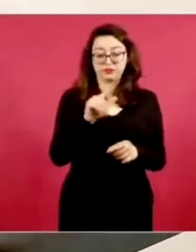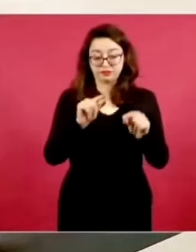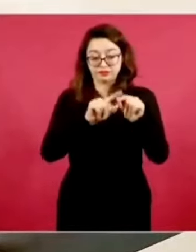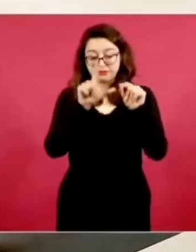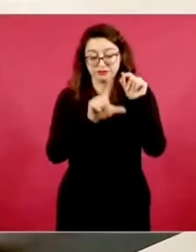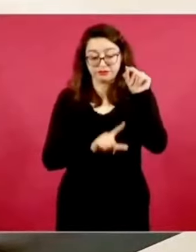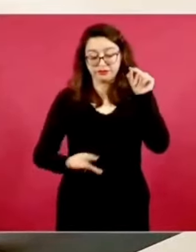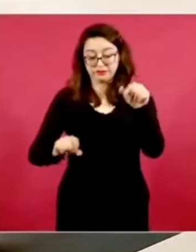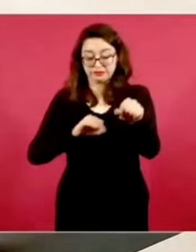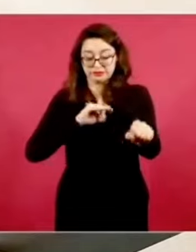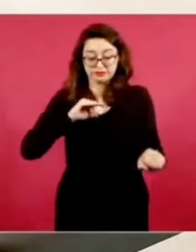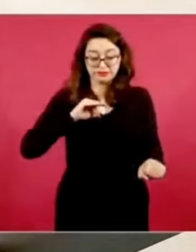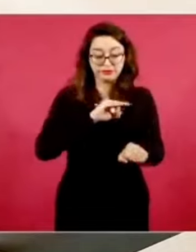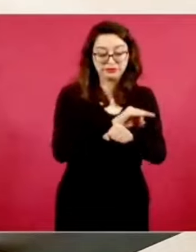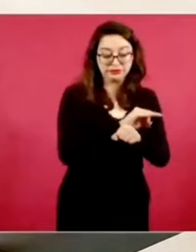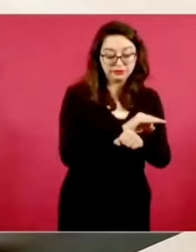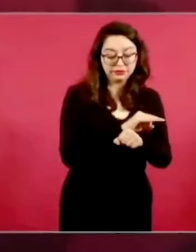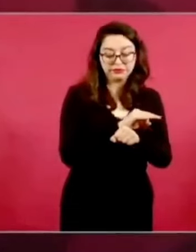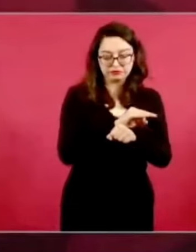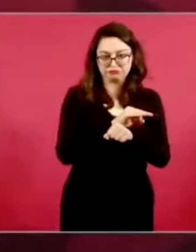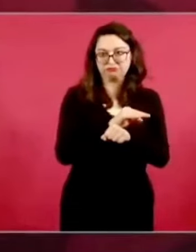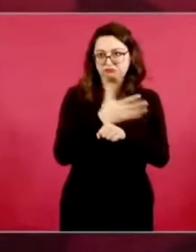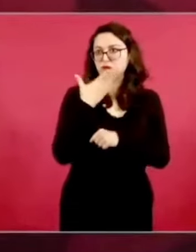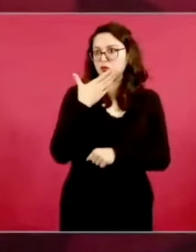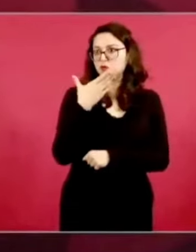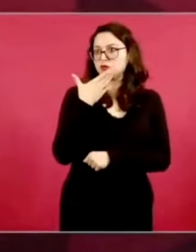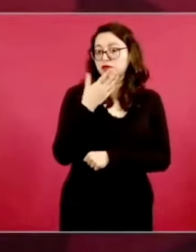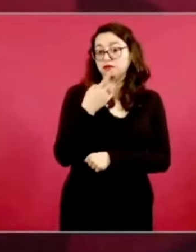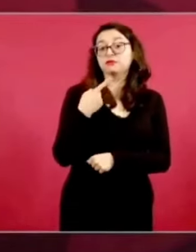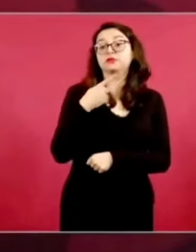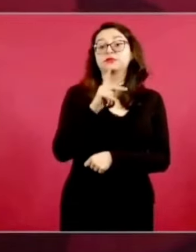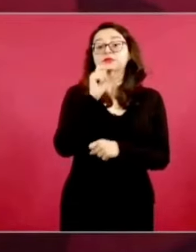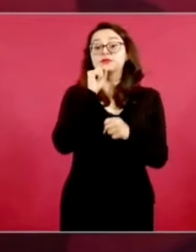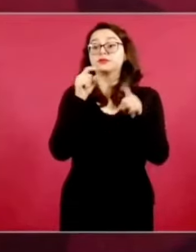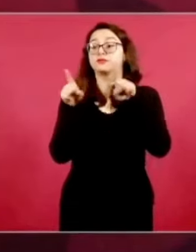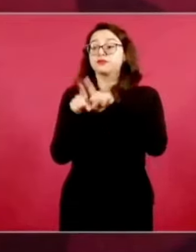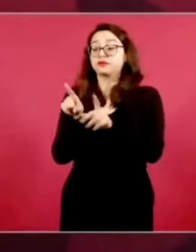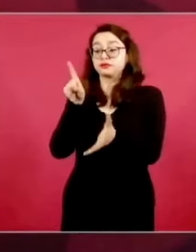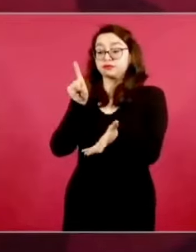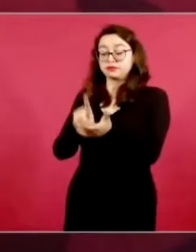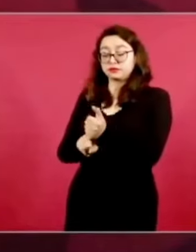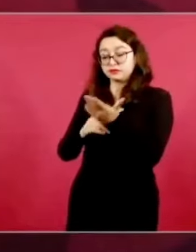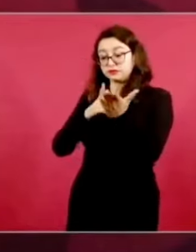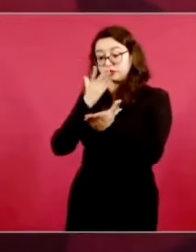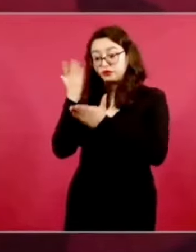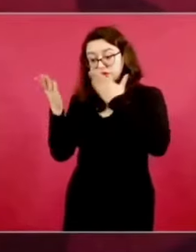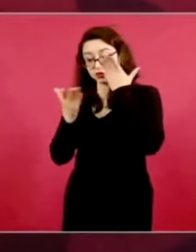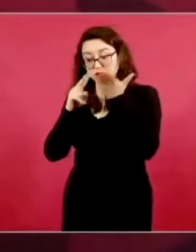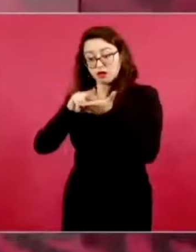patria, sino de los ingenieros que se formaban en los el colegio militar.